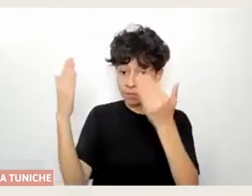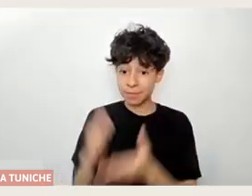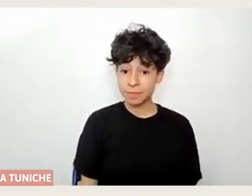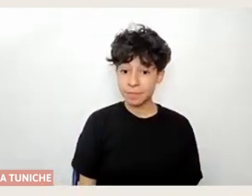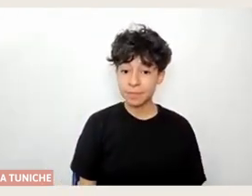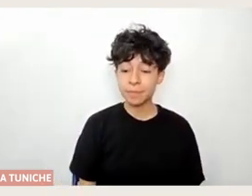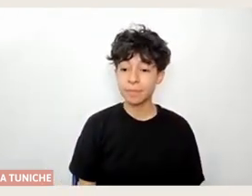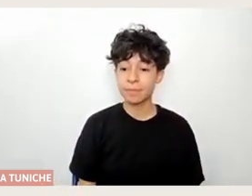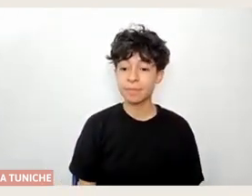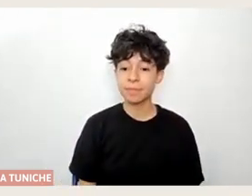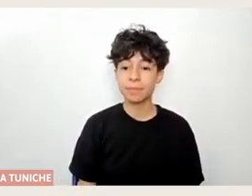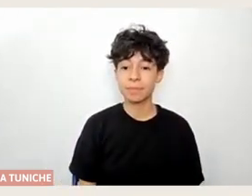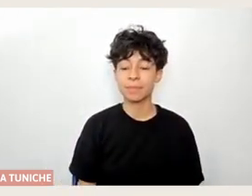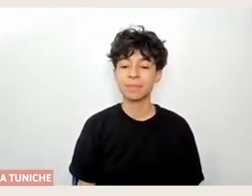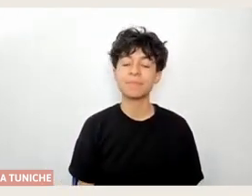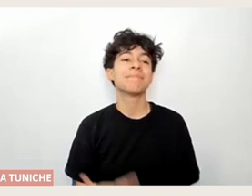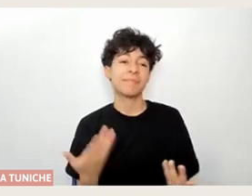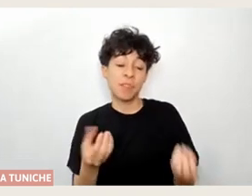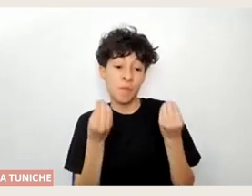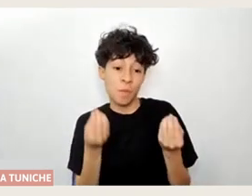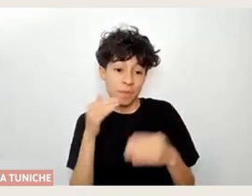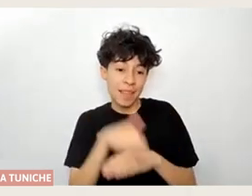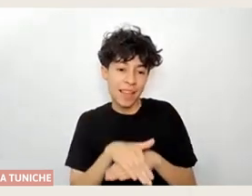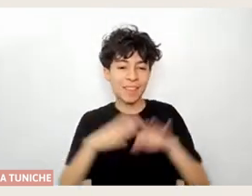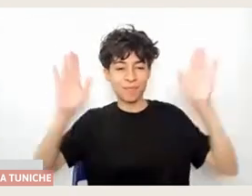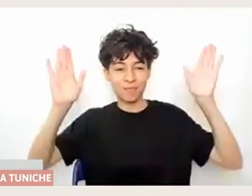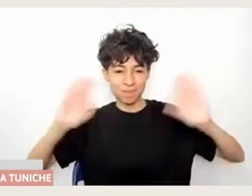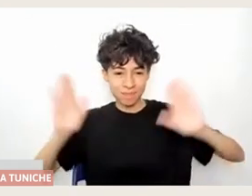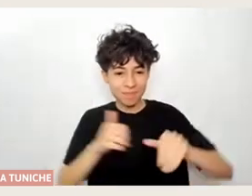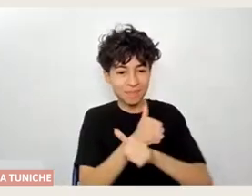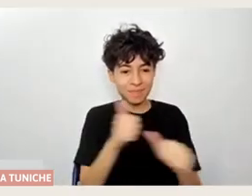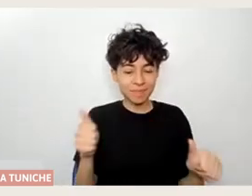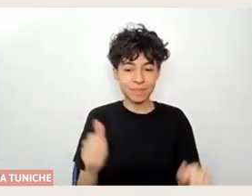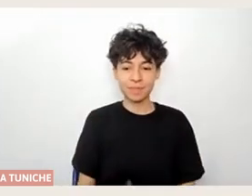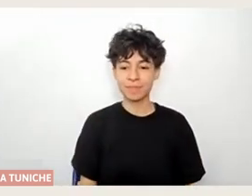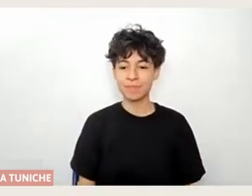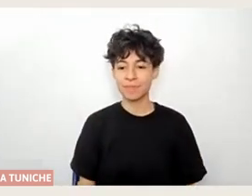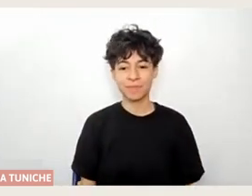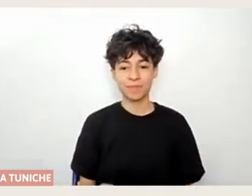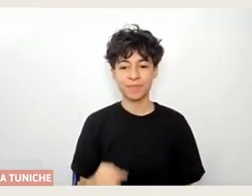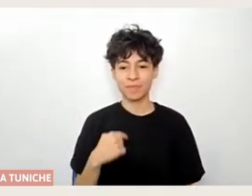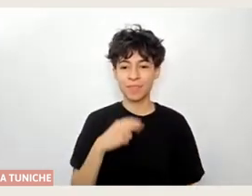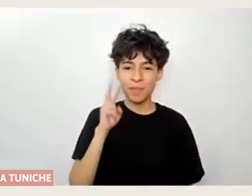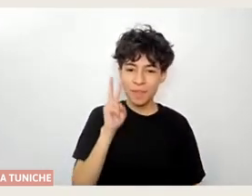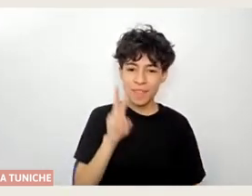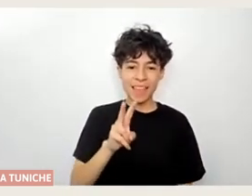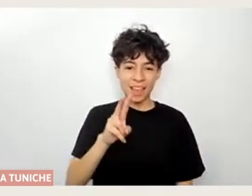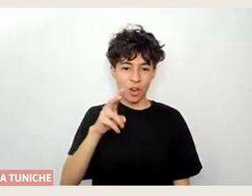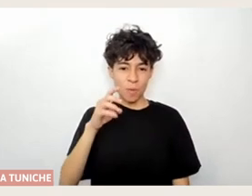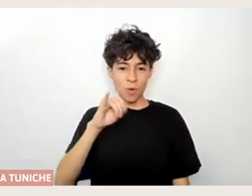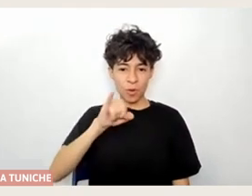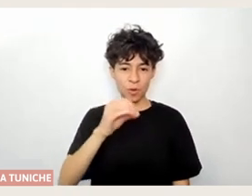Ahí está. Bueno, buenas tardes, hola a todos. Como siempre es un gusto ver a Josefa y a